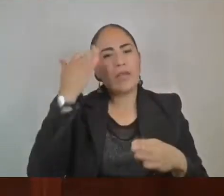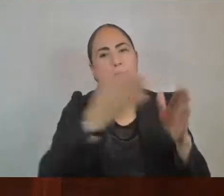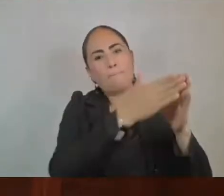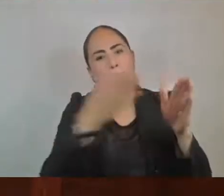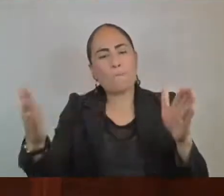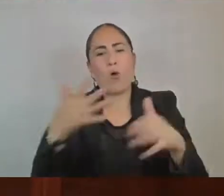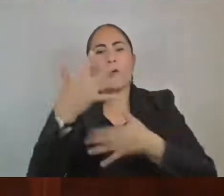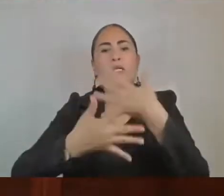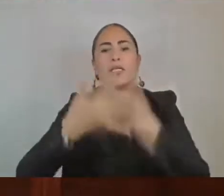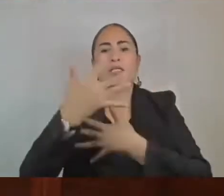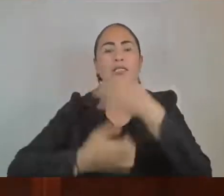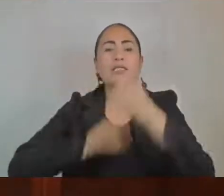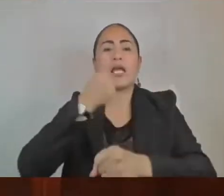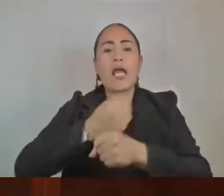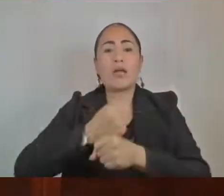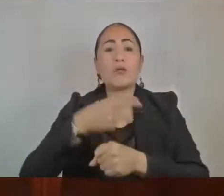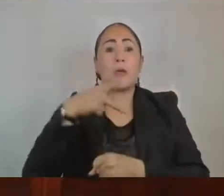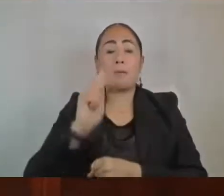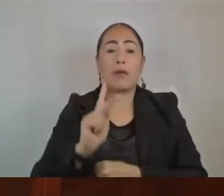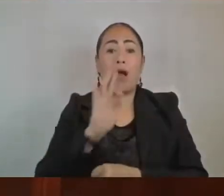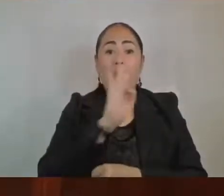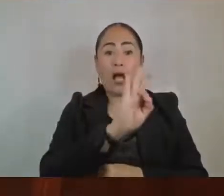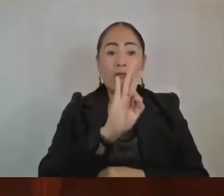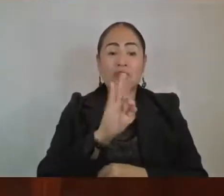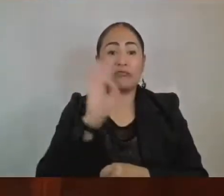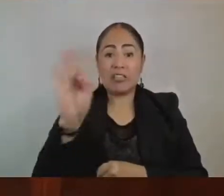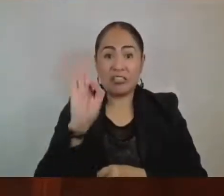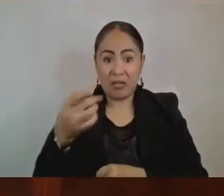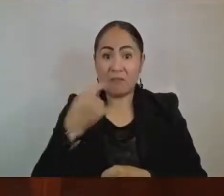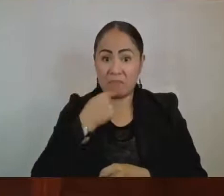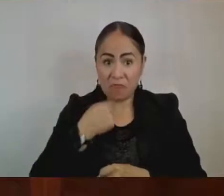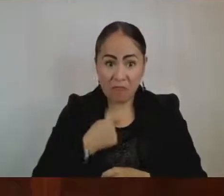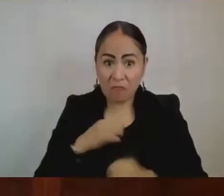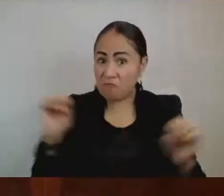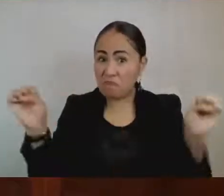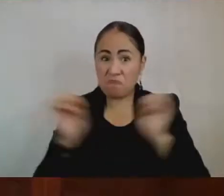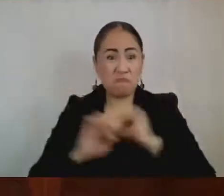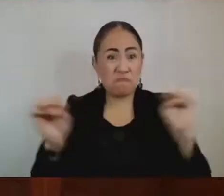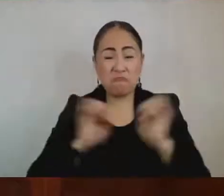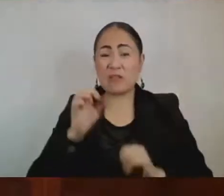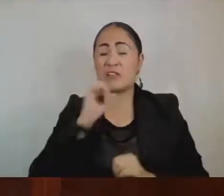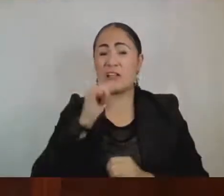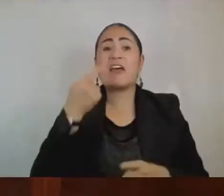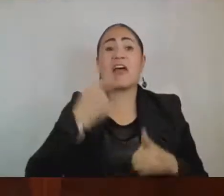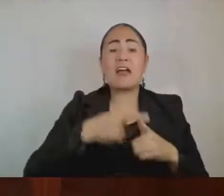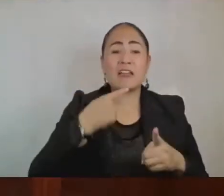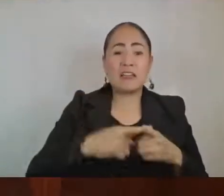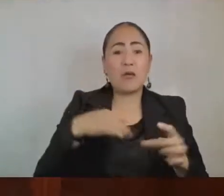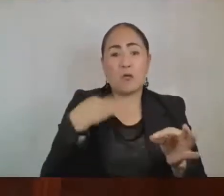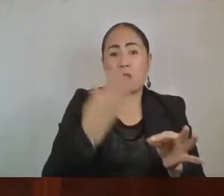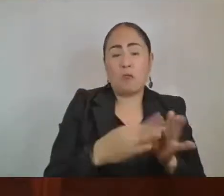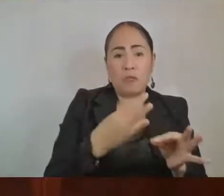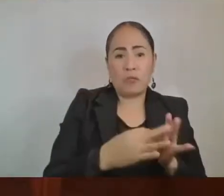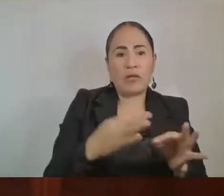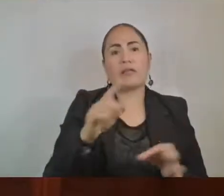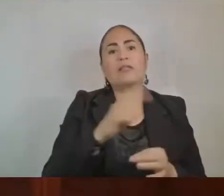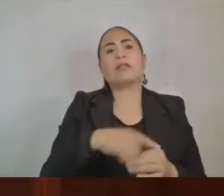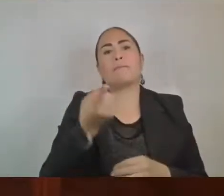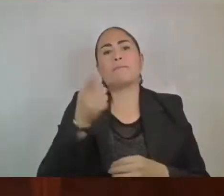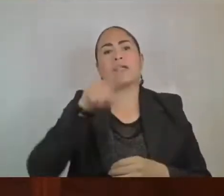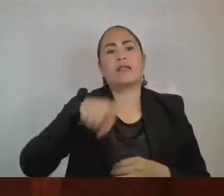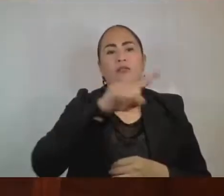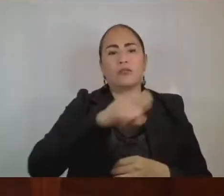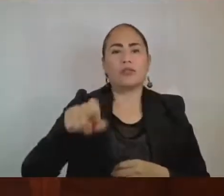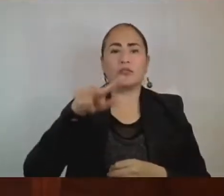fecha no nos han comunicado qué sujetos obligados han ido cumpliendo con el decreto número 118 de fecha 23 de diciembre del